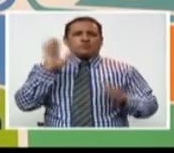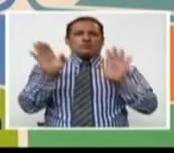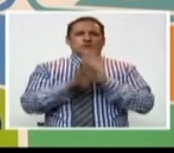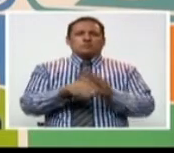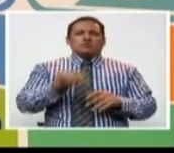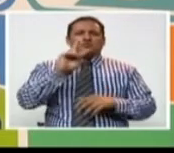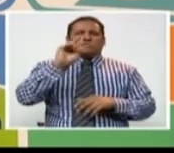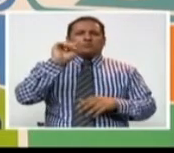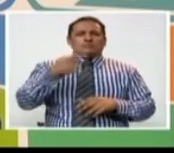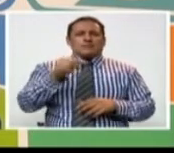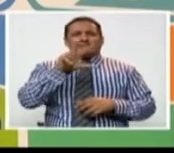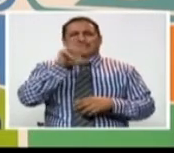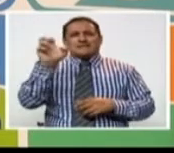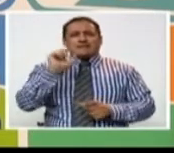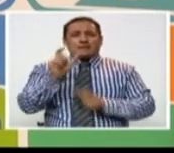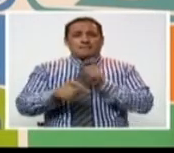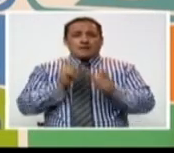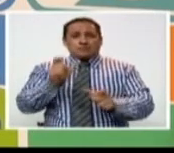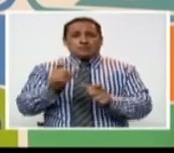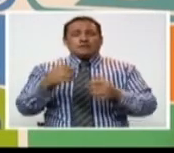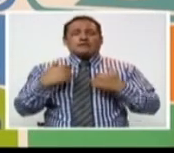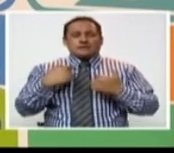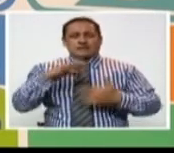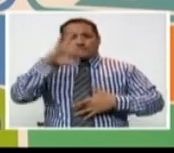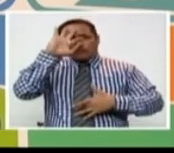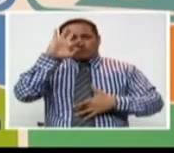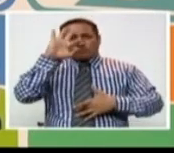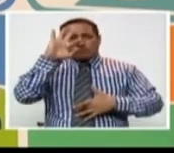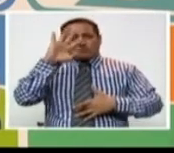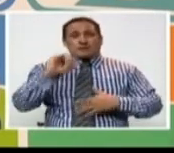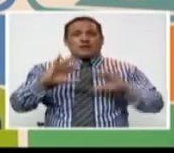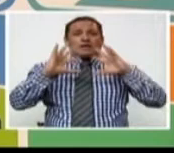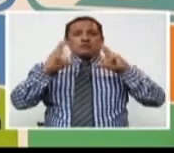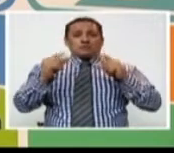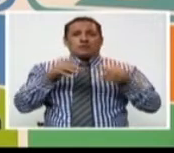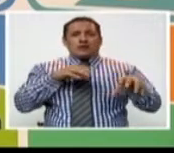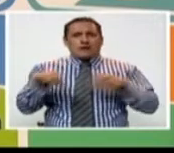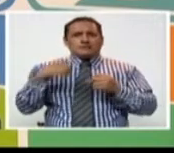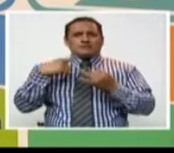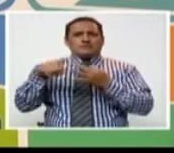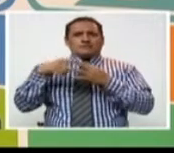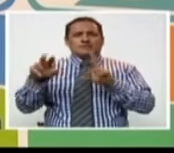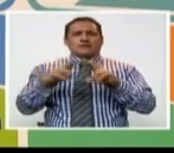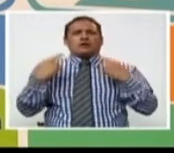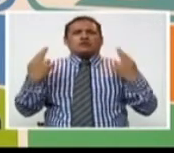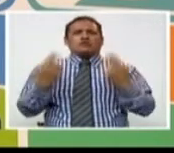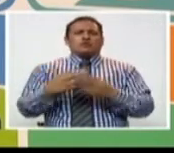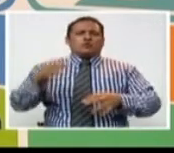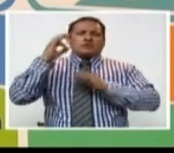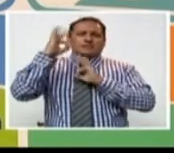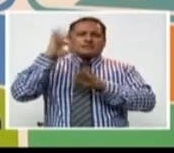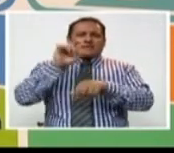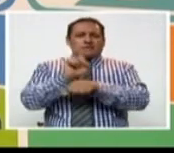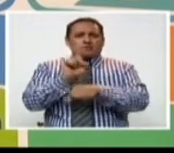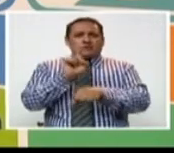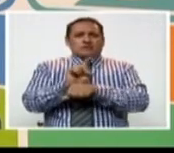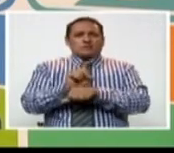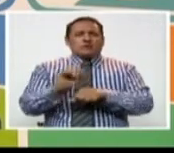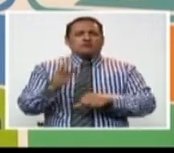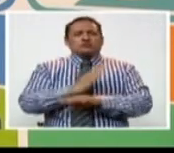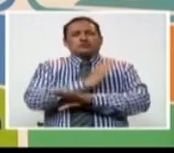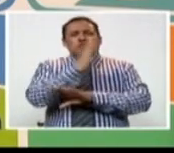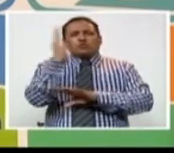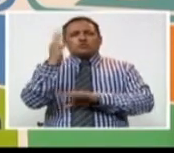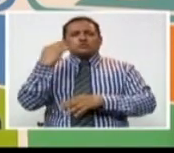alrededor de 2.300 personas con esta enfermedad. La asociación realiza reuniones, charlas educativas,